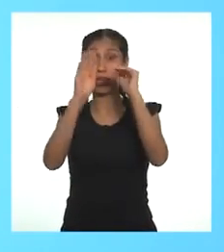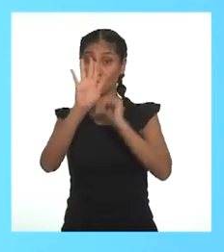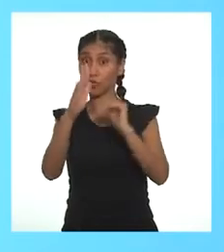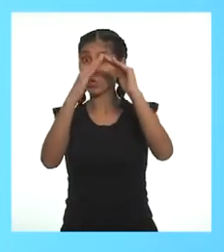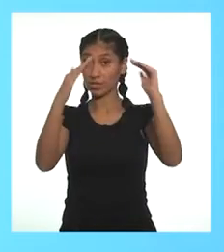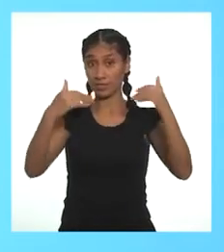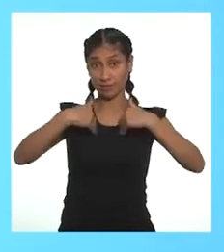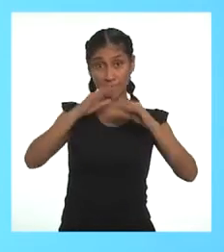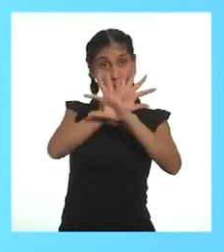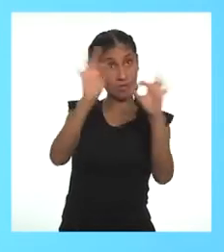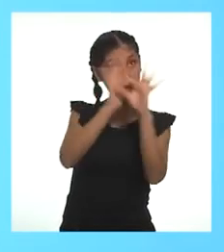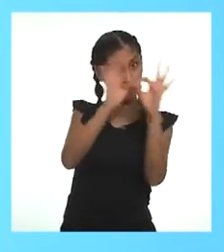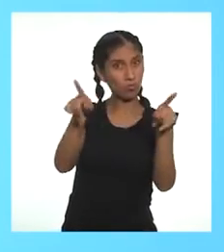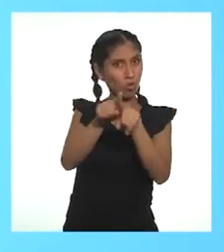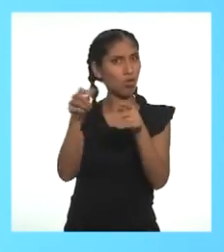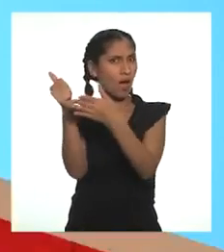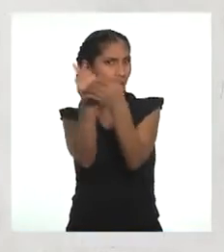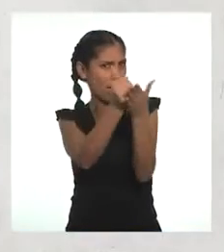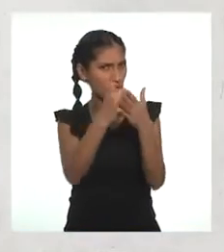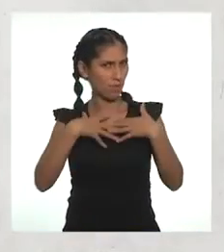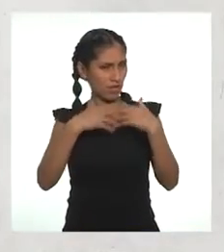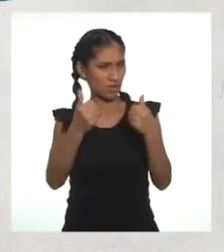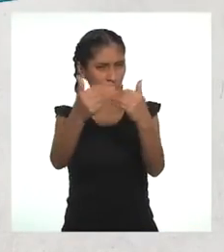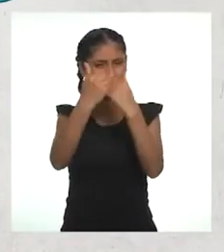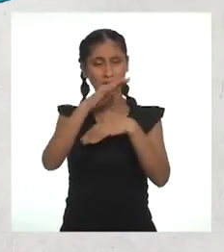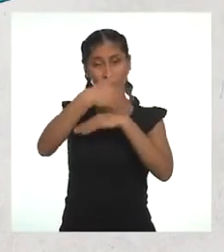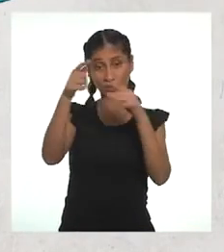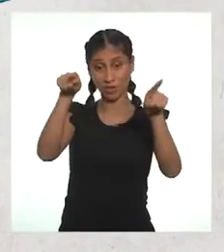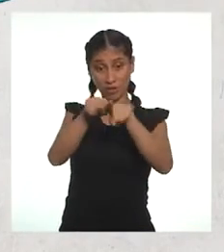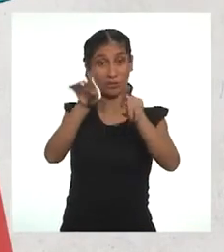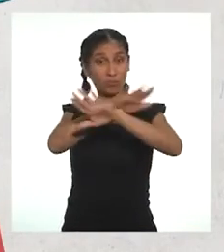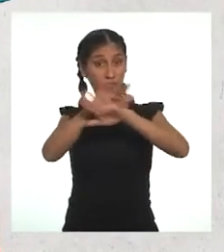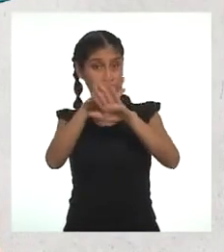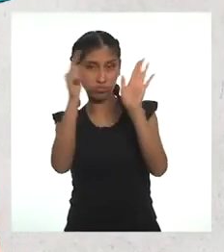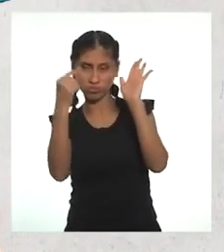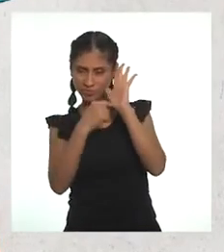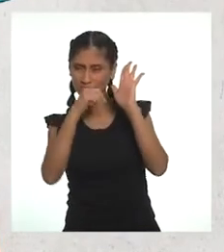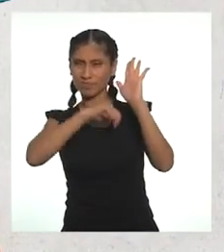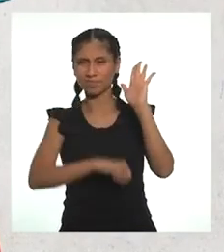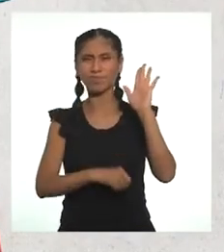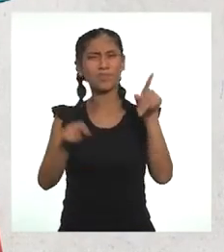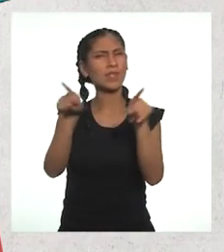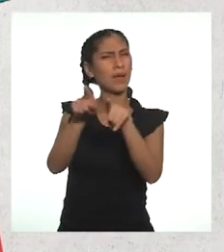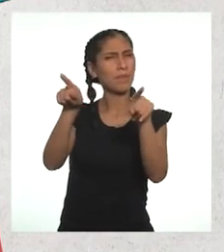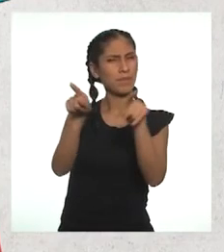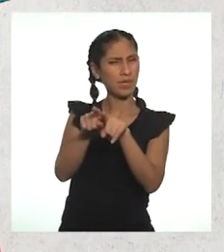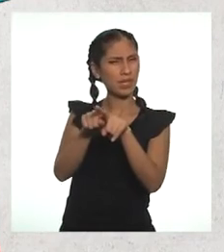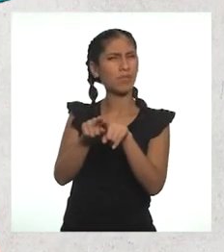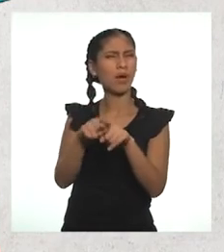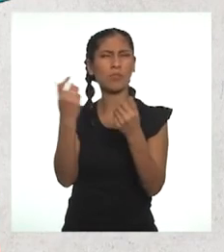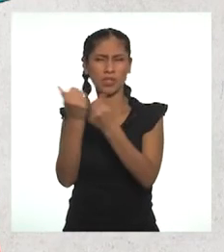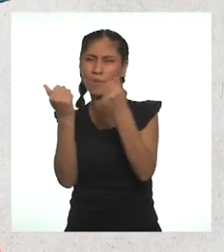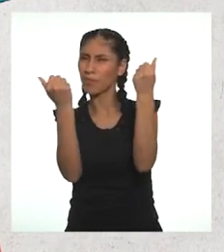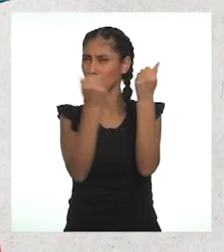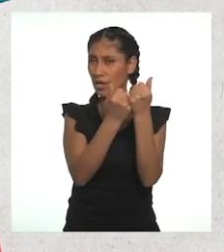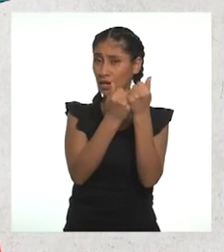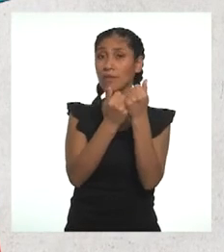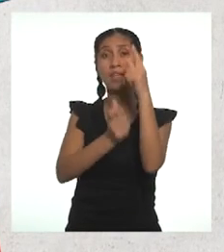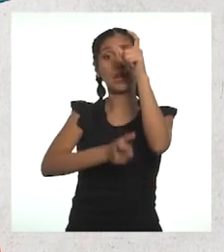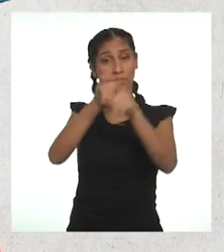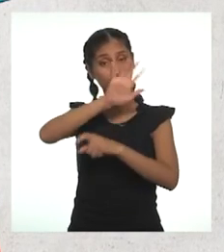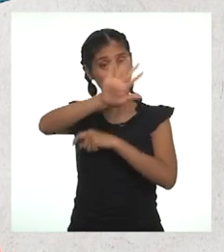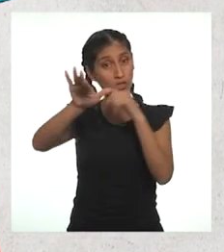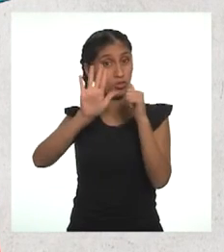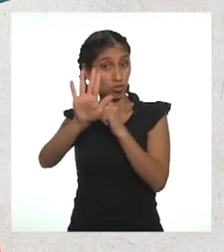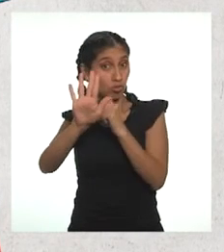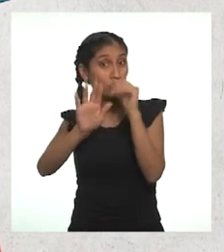contar con ambientes limpios y cuidado del ambiente. Solo así, cerraremos la brecha que existe en nuestro país. Además, contribuimos con